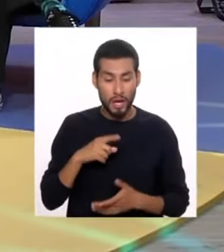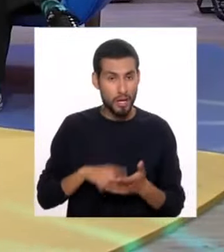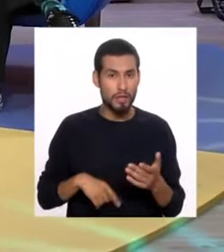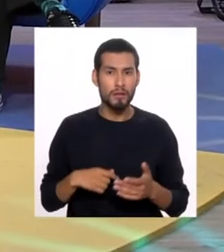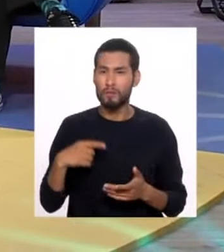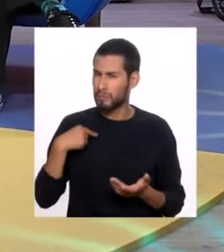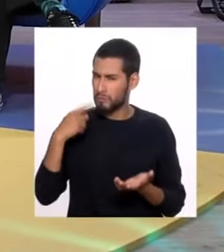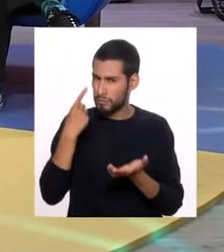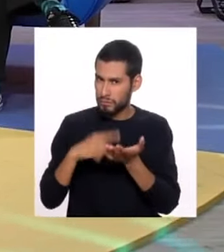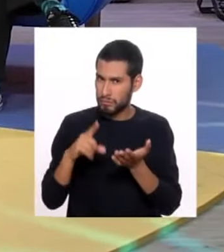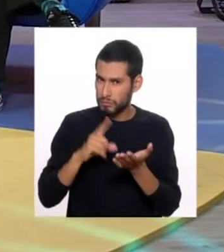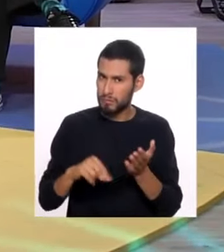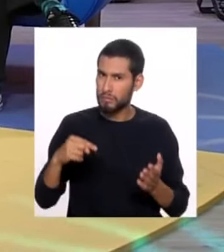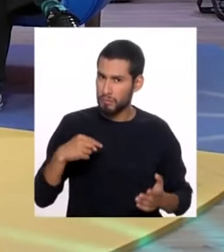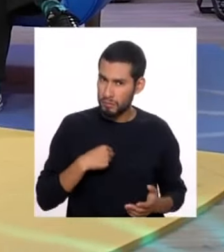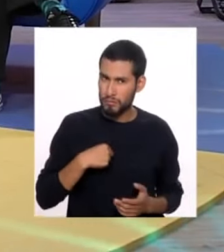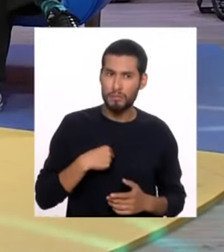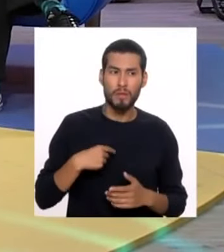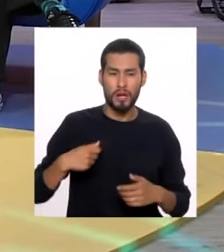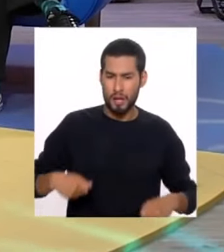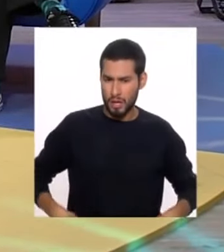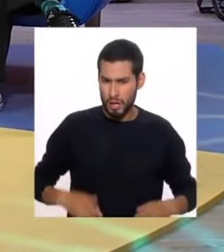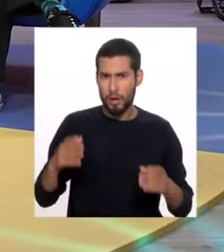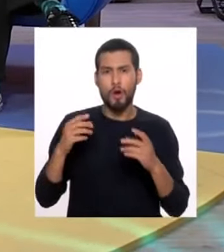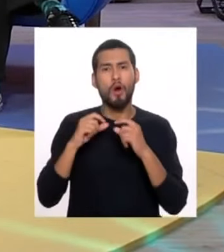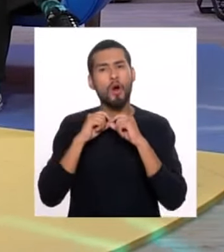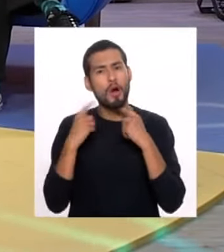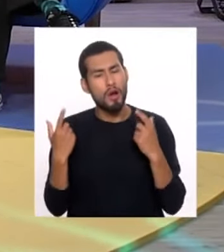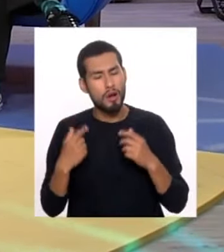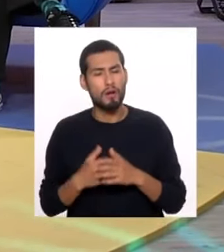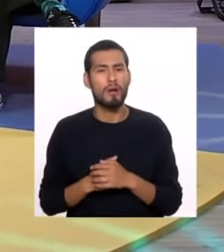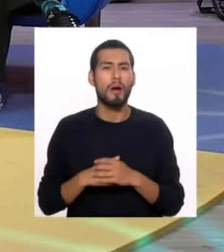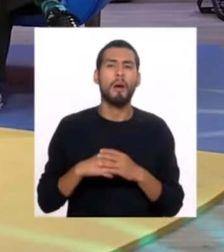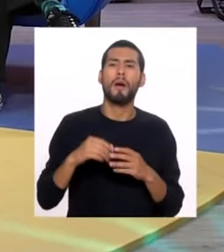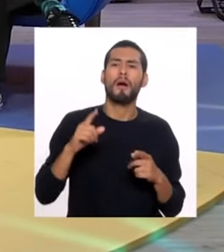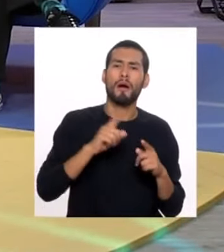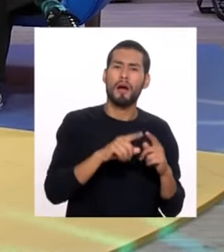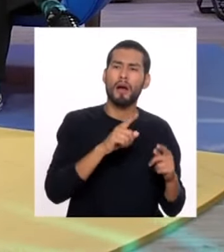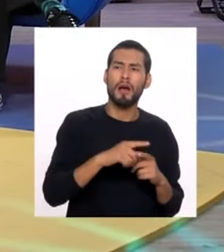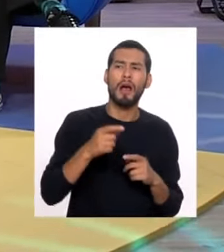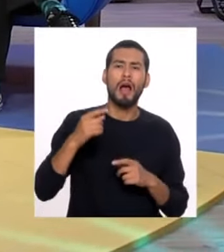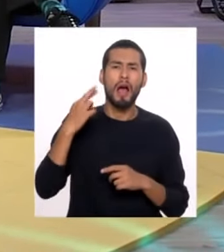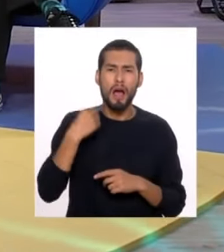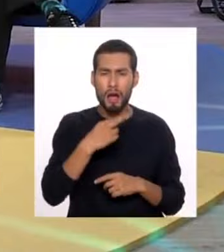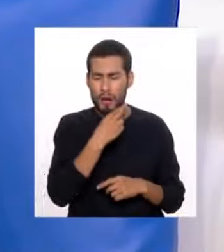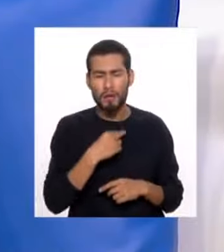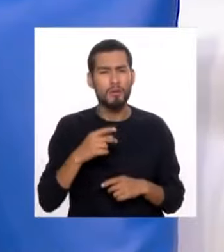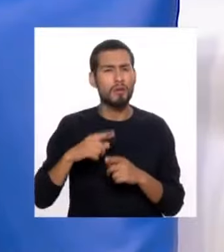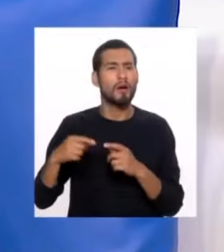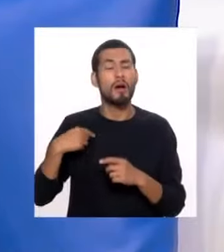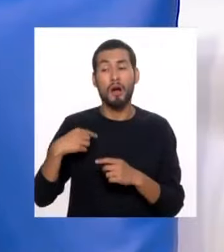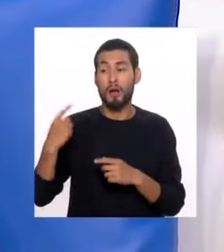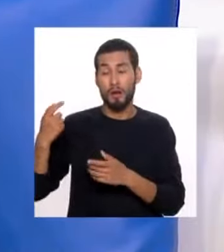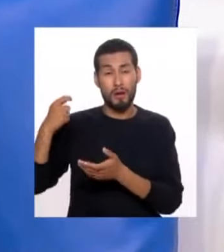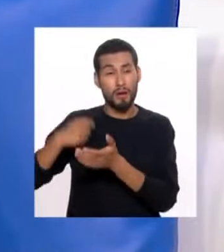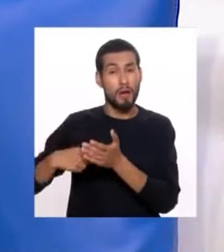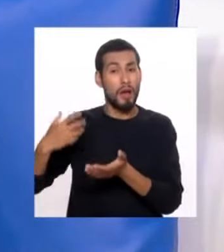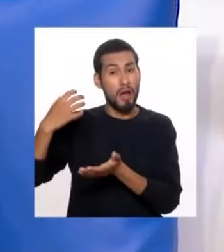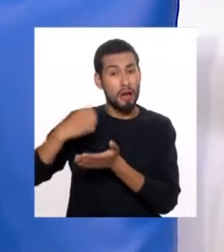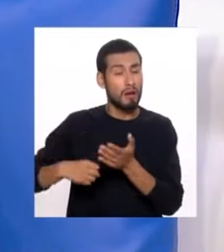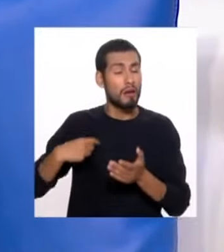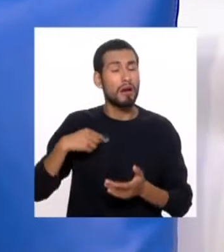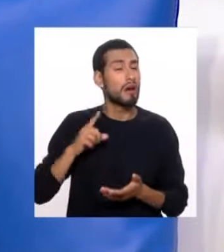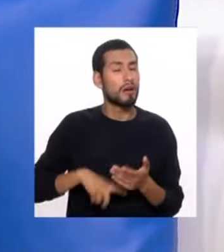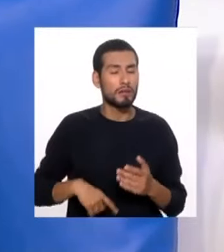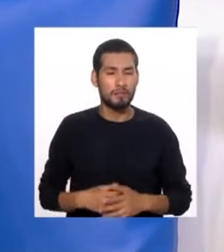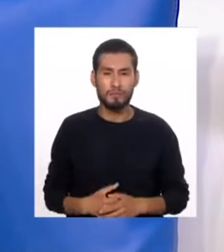que verificar, ¿no? He tenido gastos en hoteles, en bares, en restaurantes, o mi empleador me ha retenido en exceso. ¿Qué cosa hago?